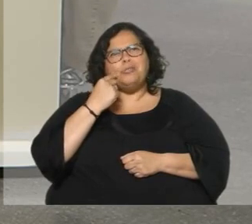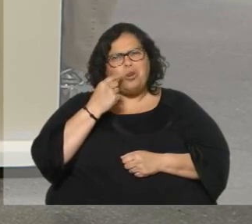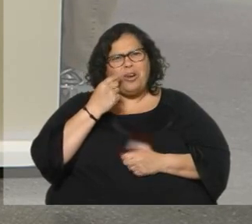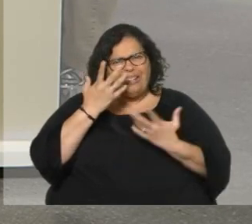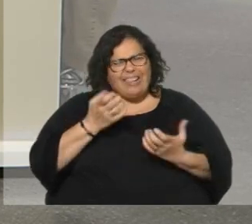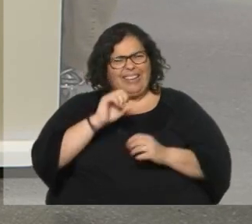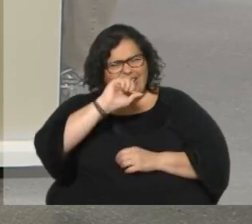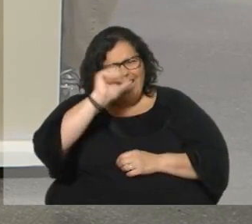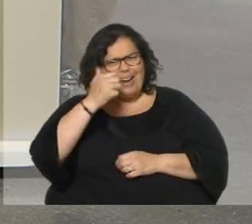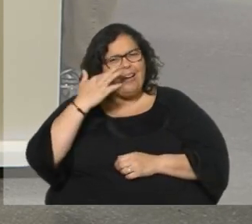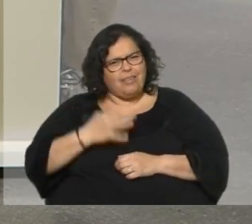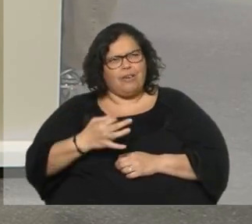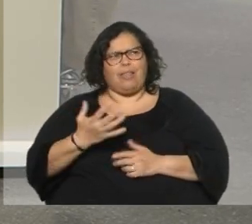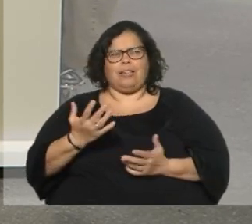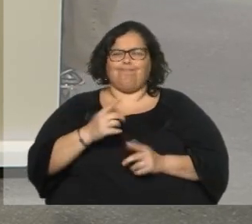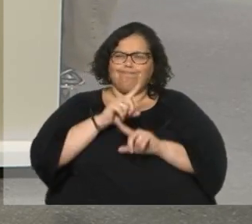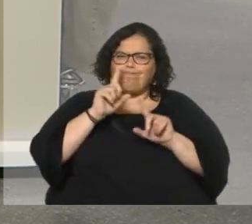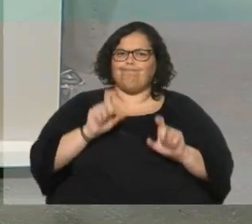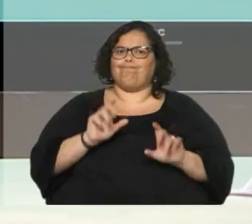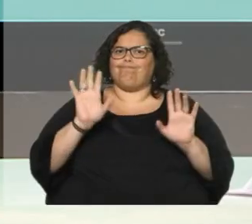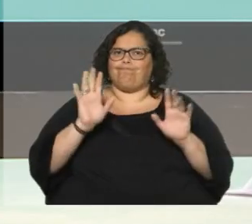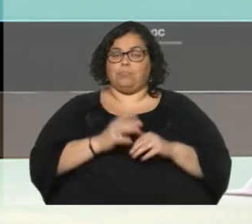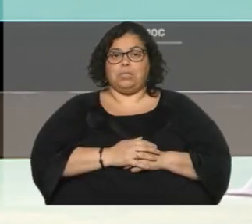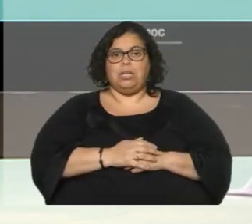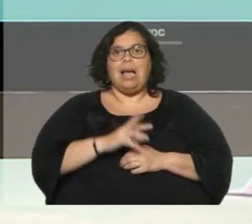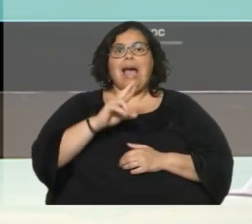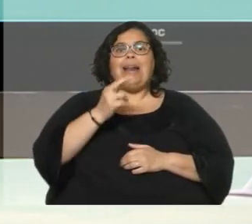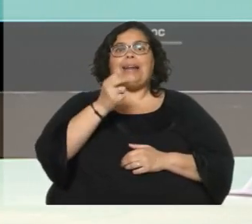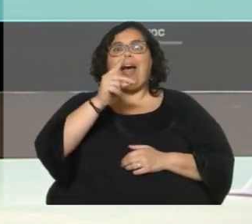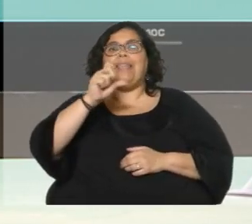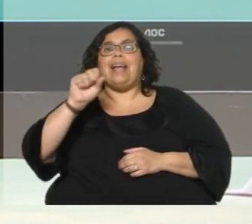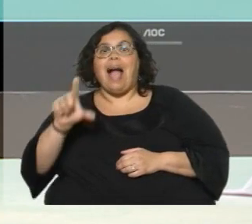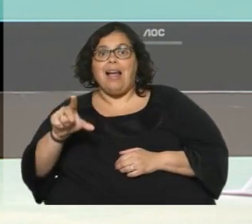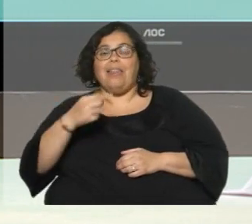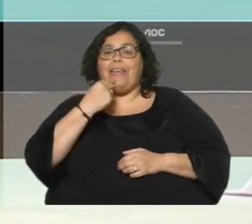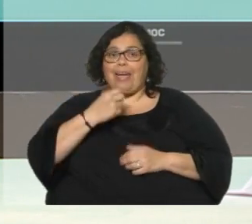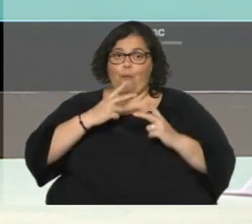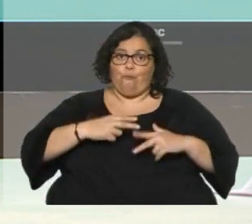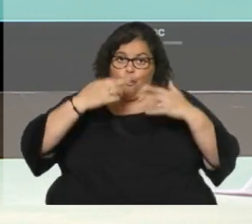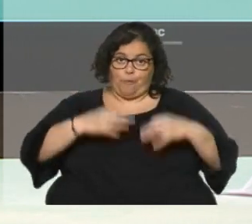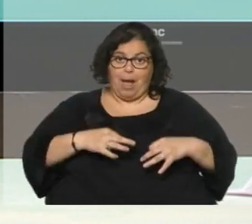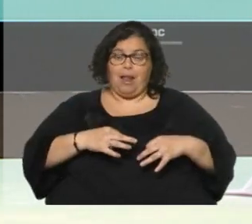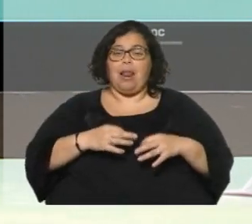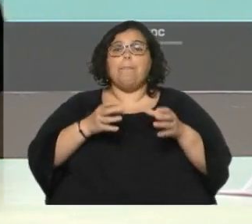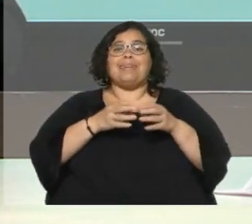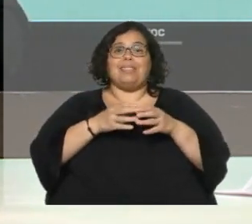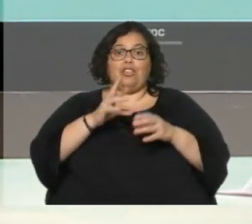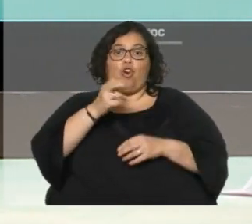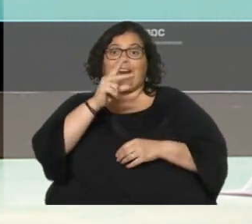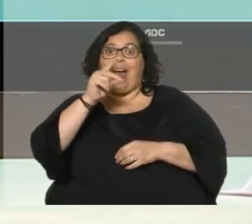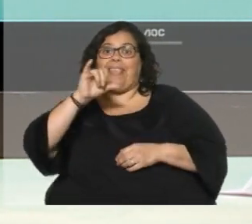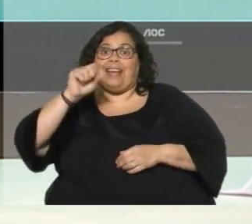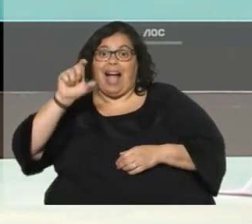pregunto. Sí, está bueno decir que los radicales han dicho formalmente el partido y sus figuras más